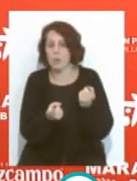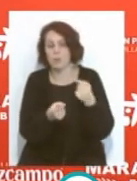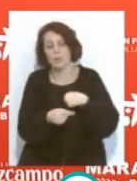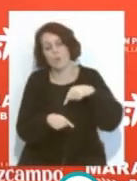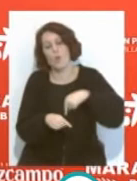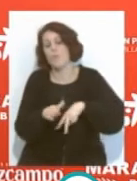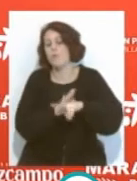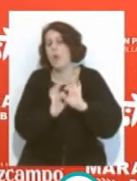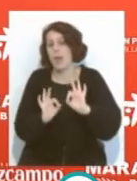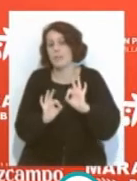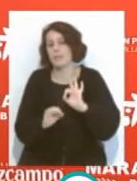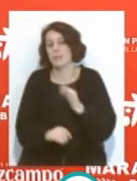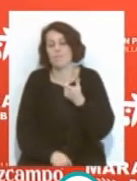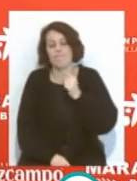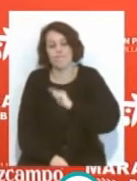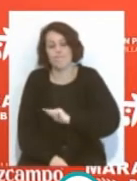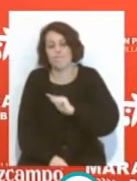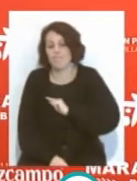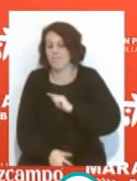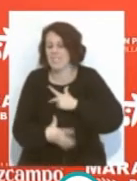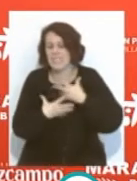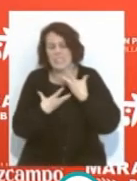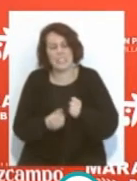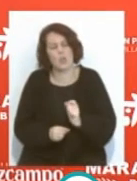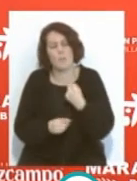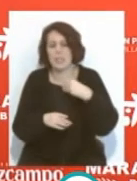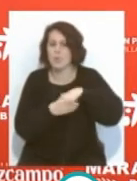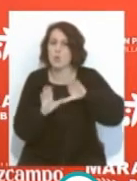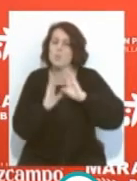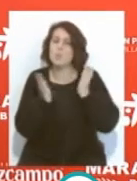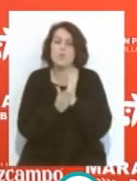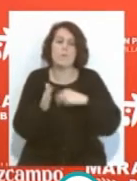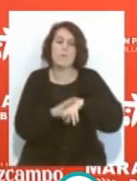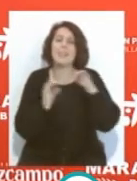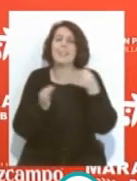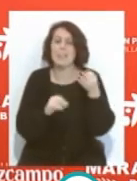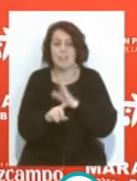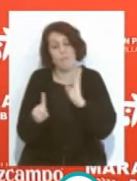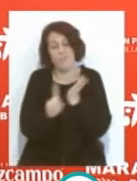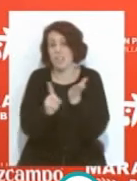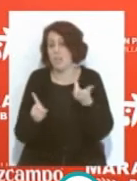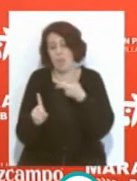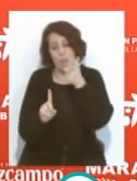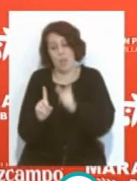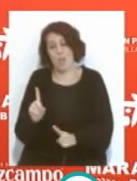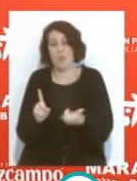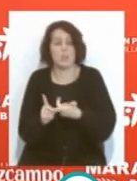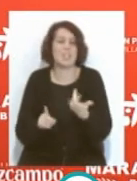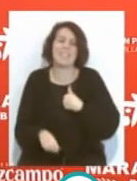y uno lo siente porque es lo más triste que existe en el mundo del fútbol que son las lesiones y esa es nota realmente negativa